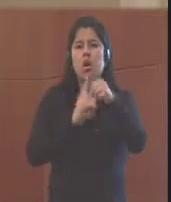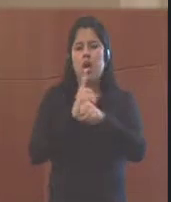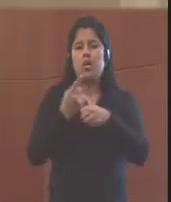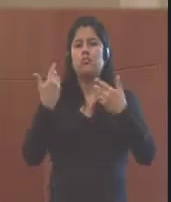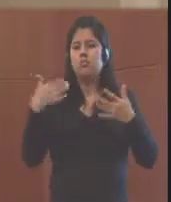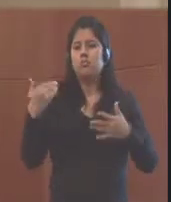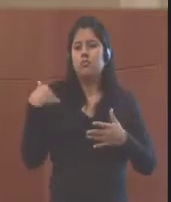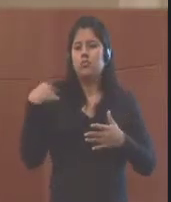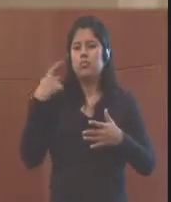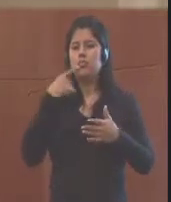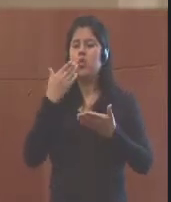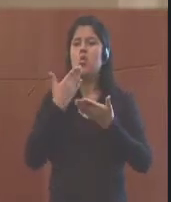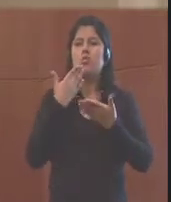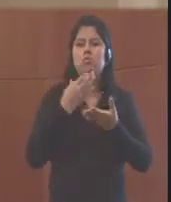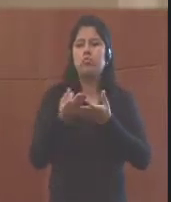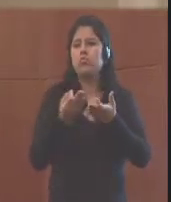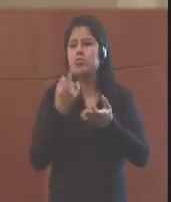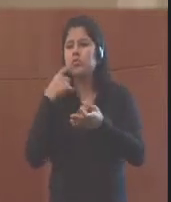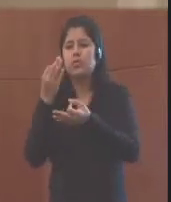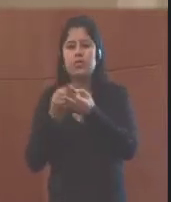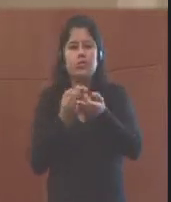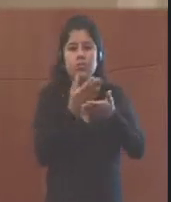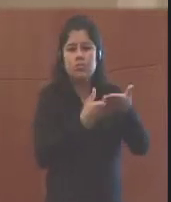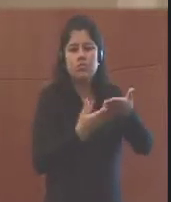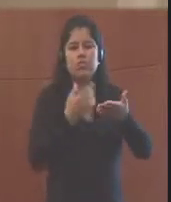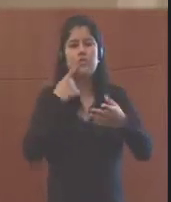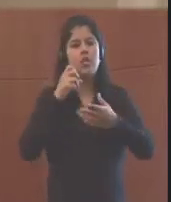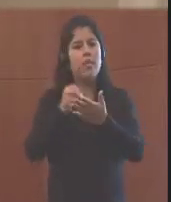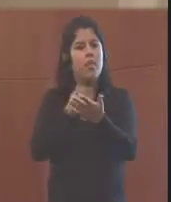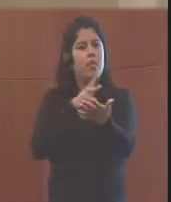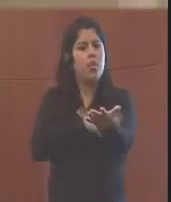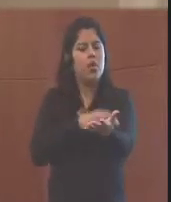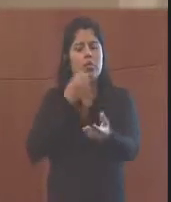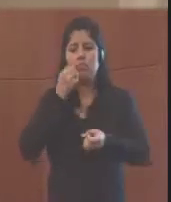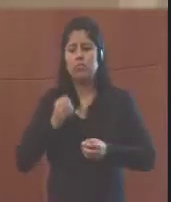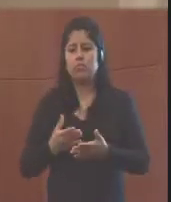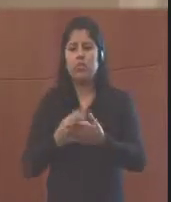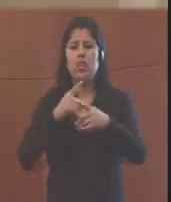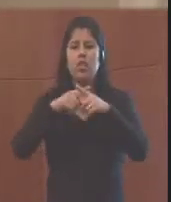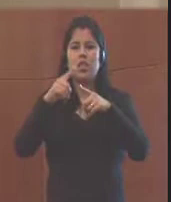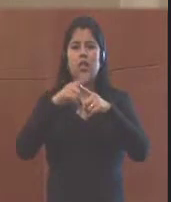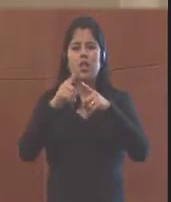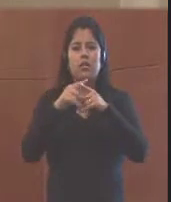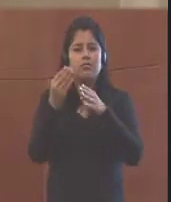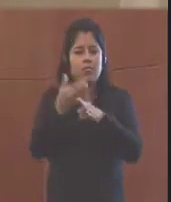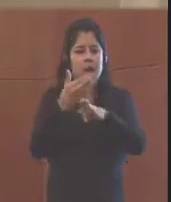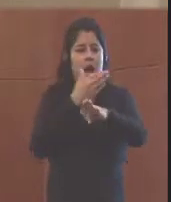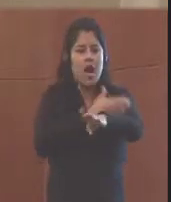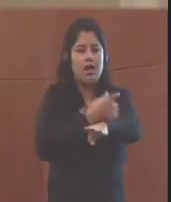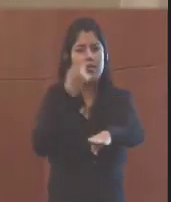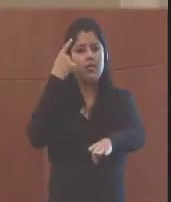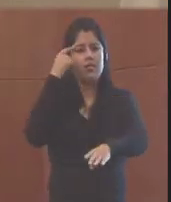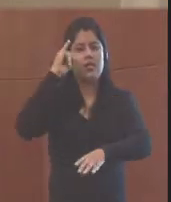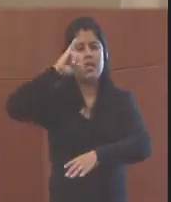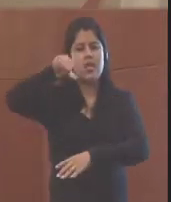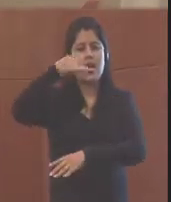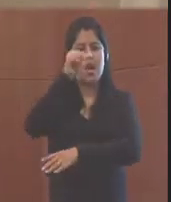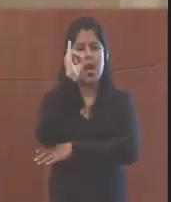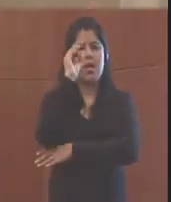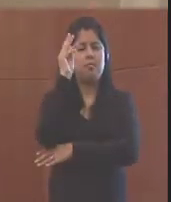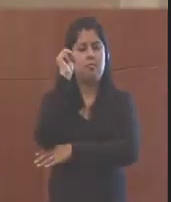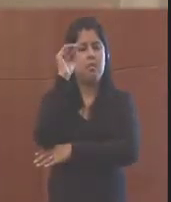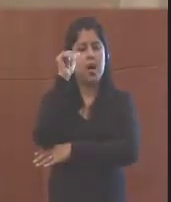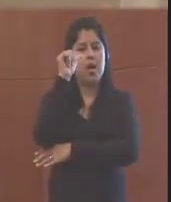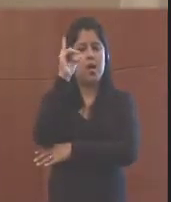working with.S.A.L.D., in Honduras, Nicaragua, Perú, Jamaica,.L.D.,